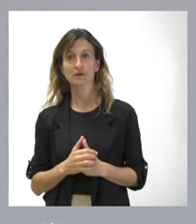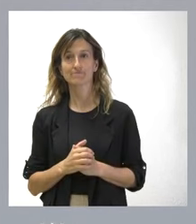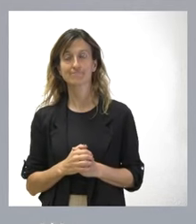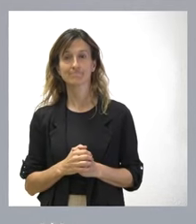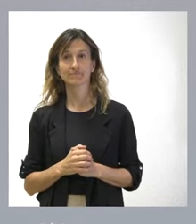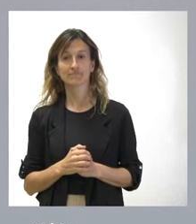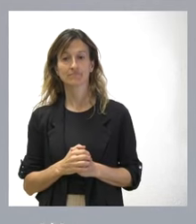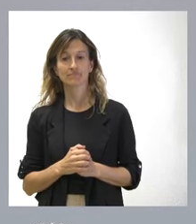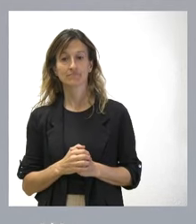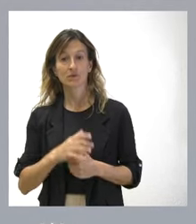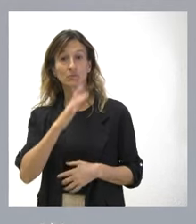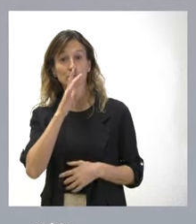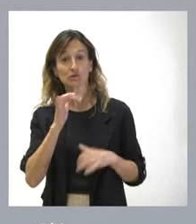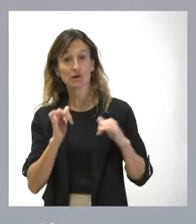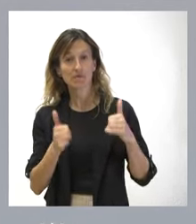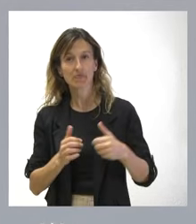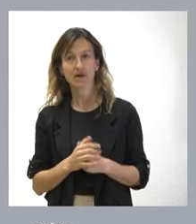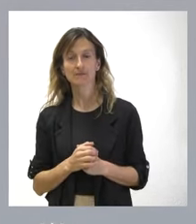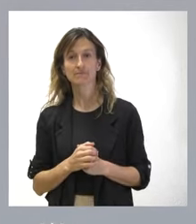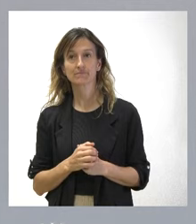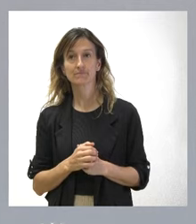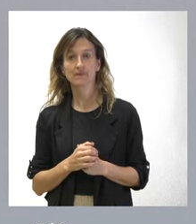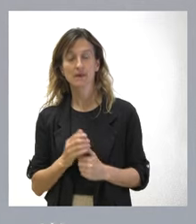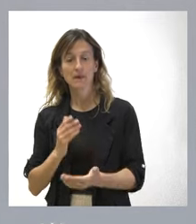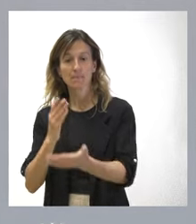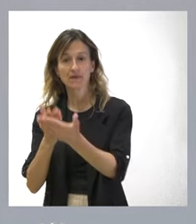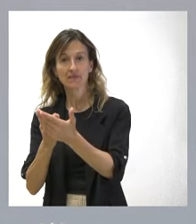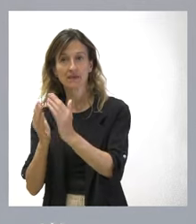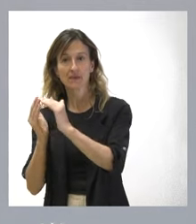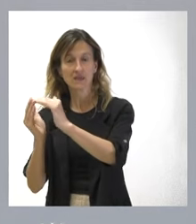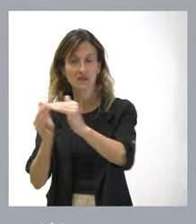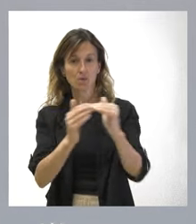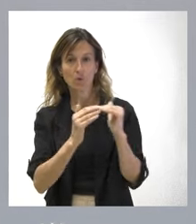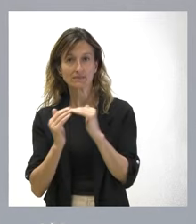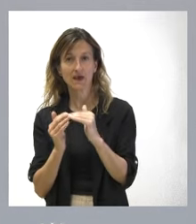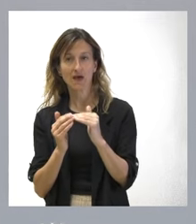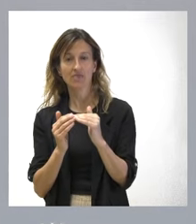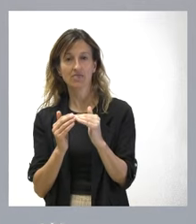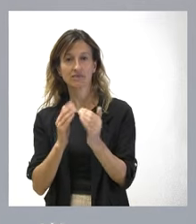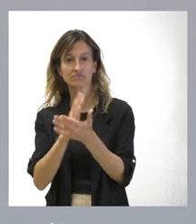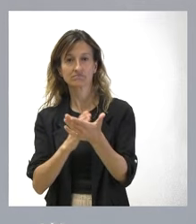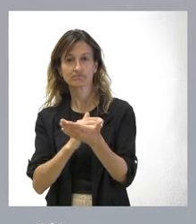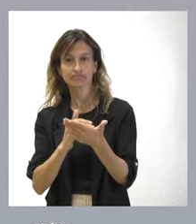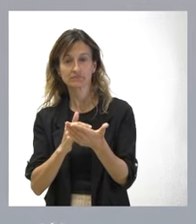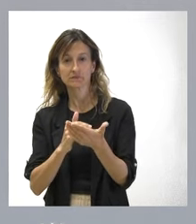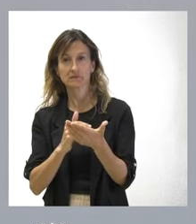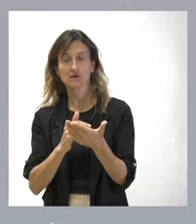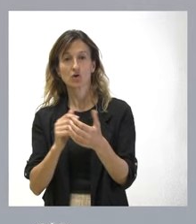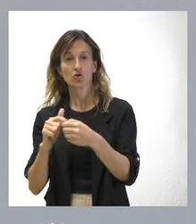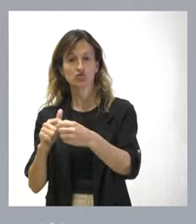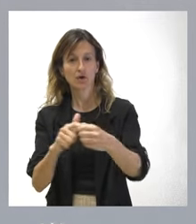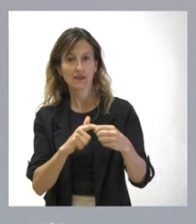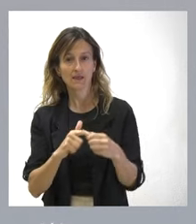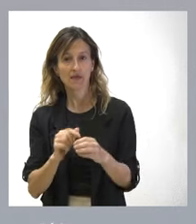que partir. No es tanto pedir igualdad entre todos los españoles y todos los territorios, no es tanto pedir solidaridad entre